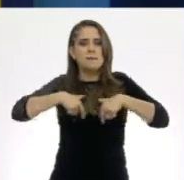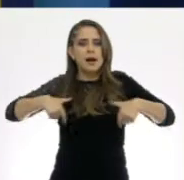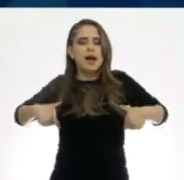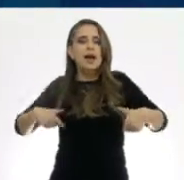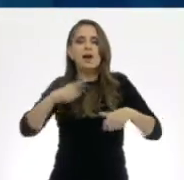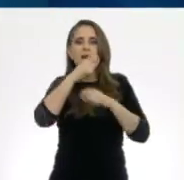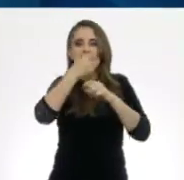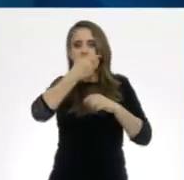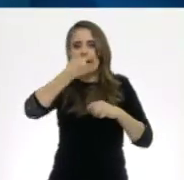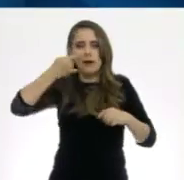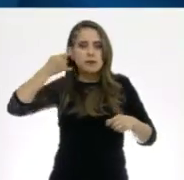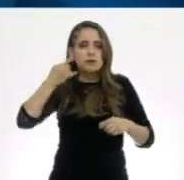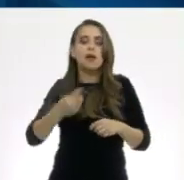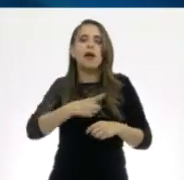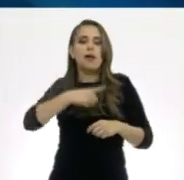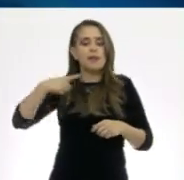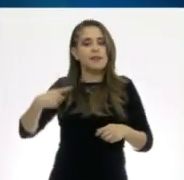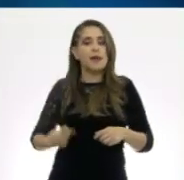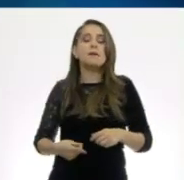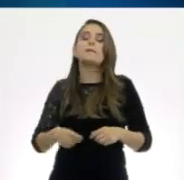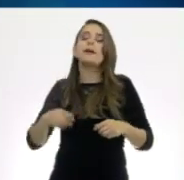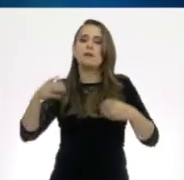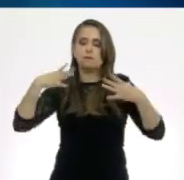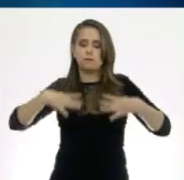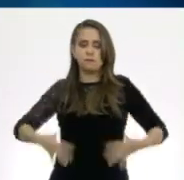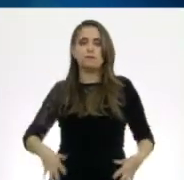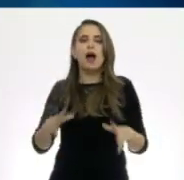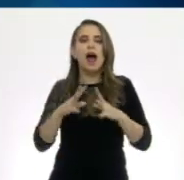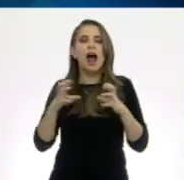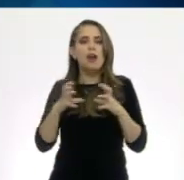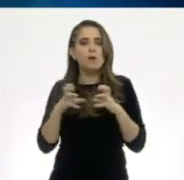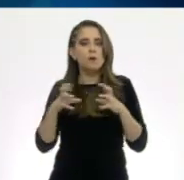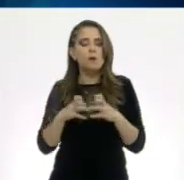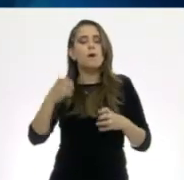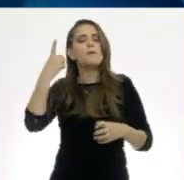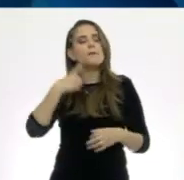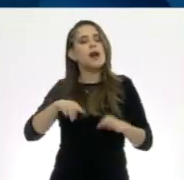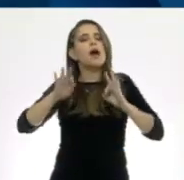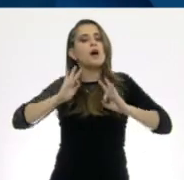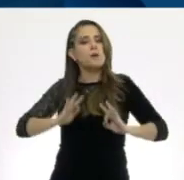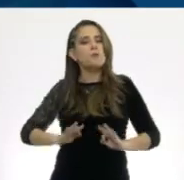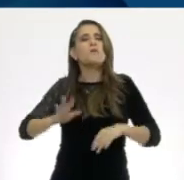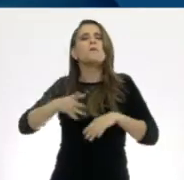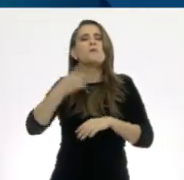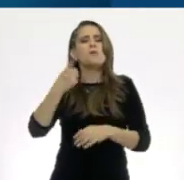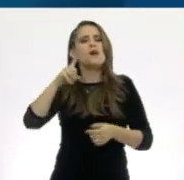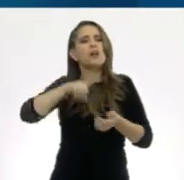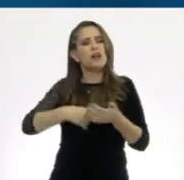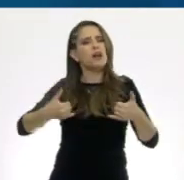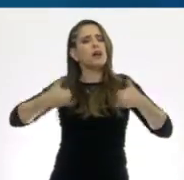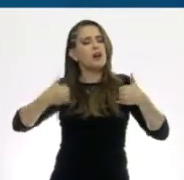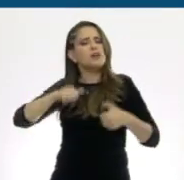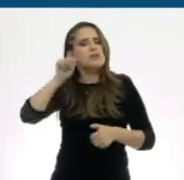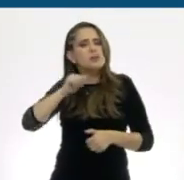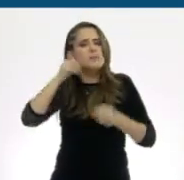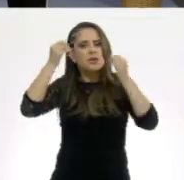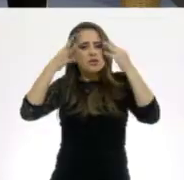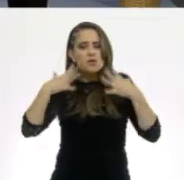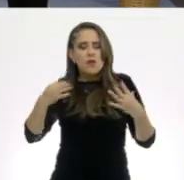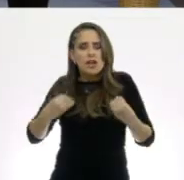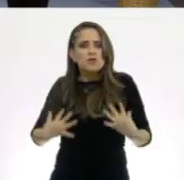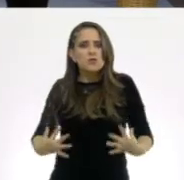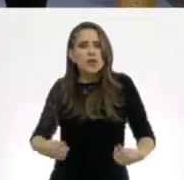Niñas y niños, debemos estar cómodos y usar ropa de algodón porque empezamos a sudar mucho. Sí, eso sí.